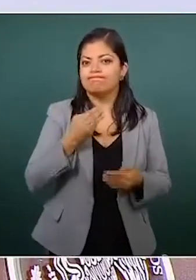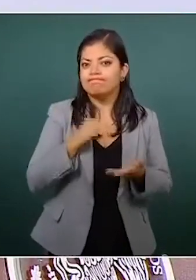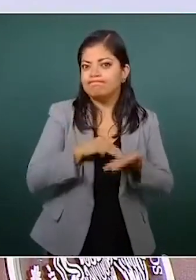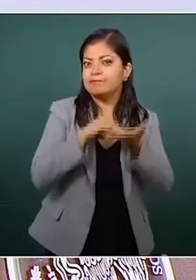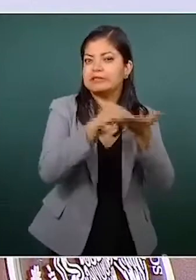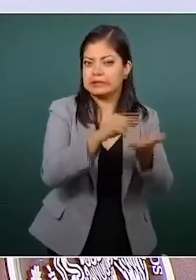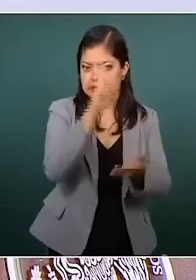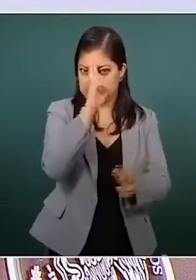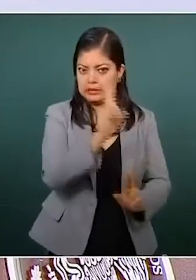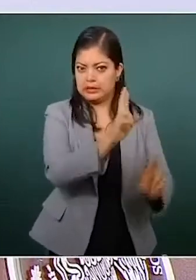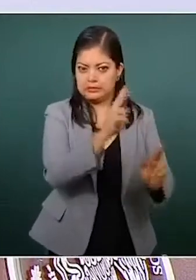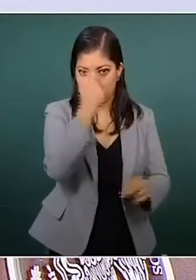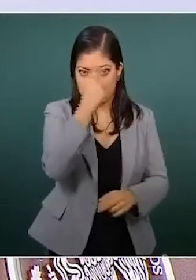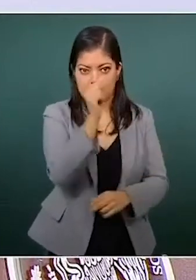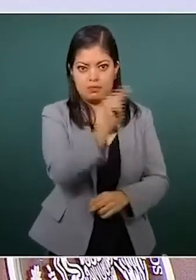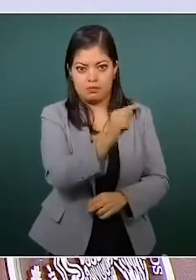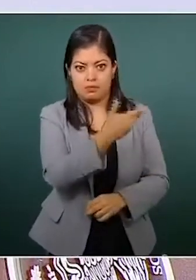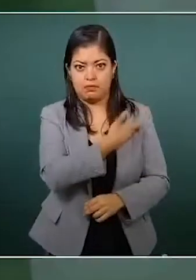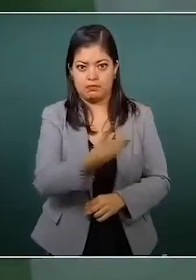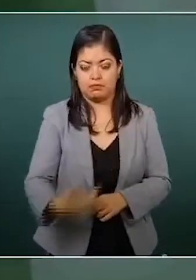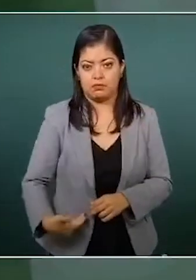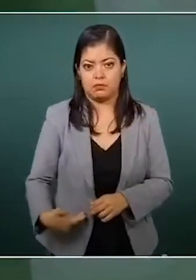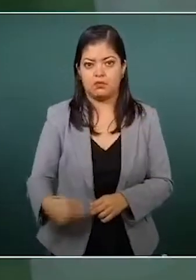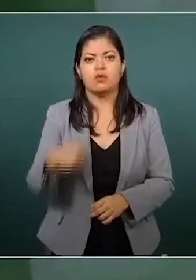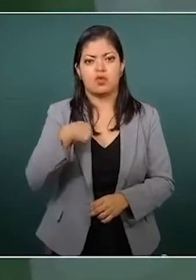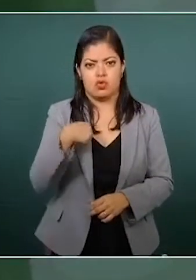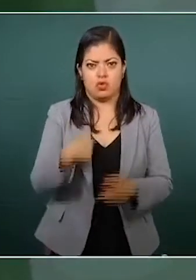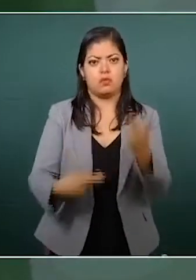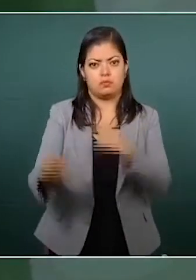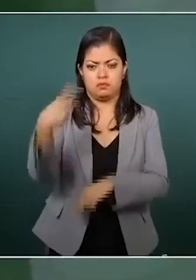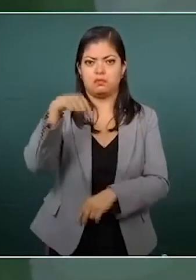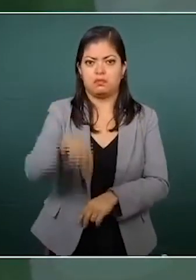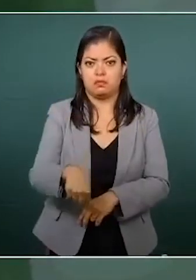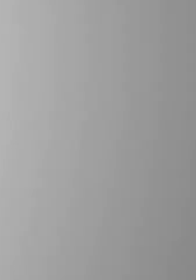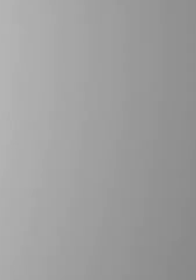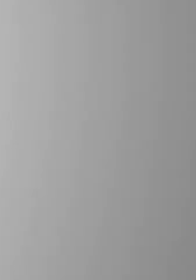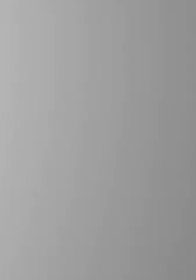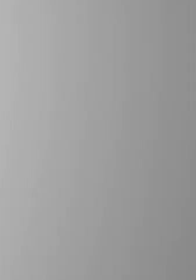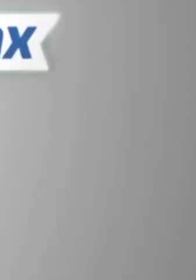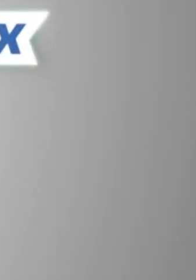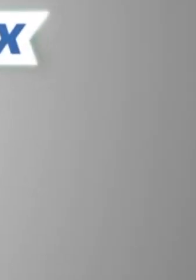junto a él formaron un bloque federalista. Para Noticiel.mx, Juan Carlos Huerta Vázquez.